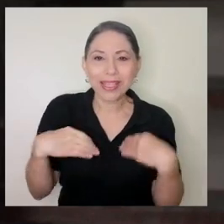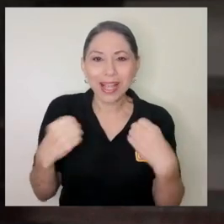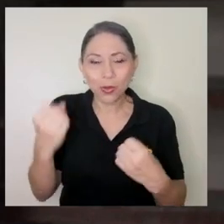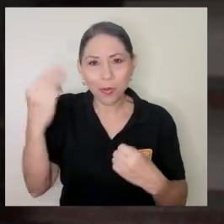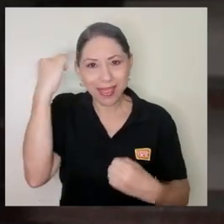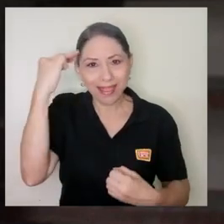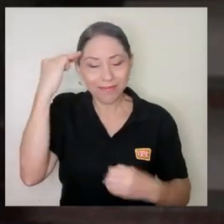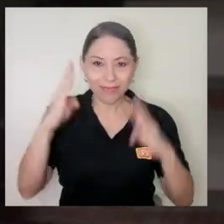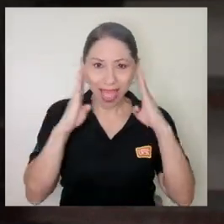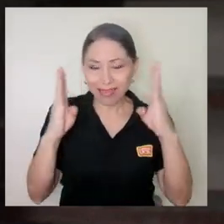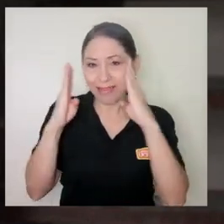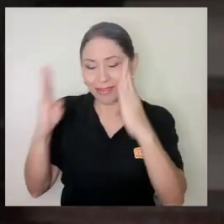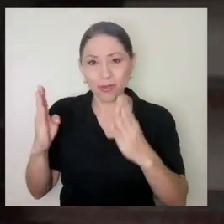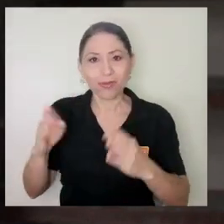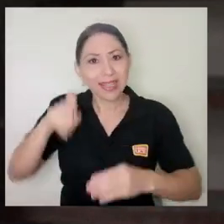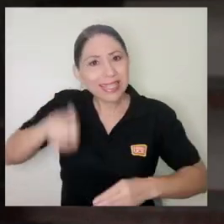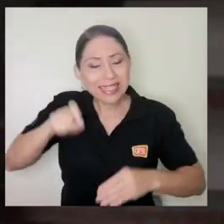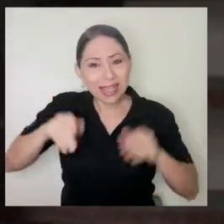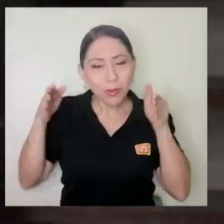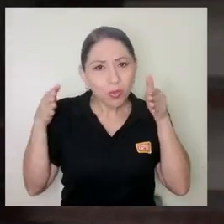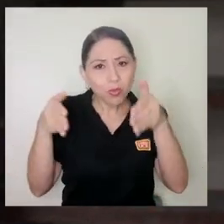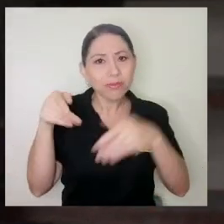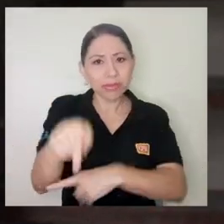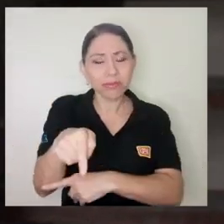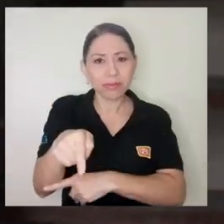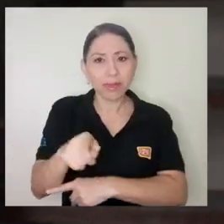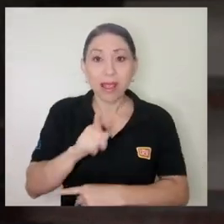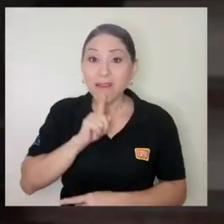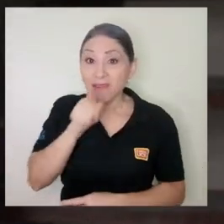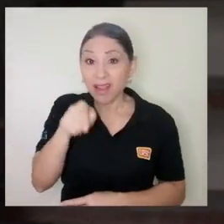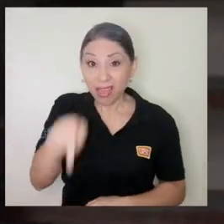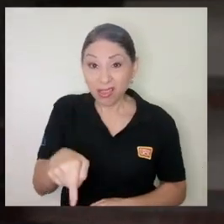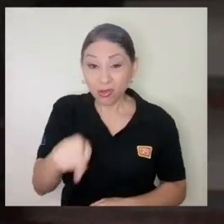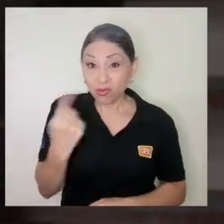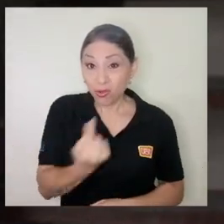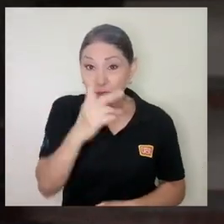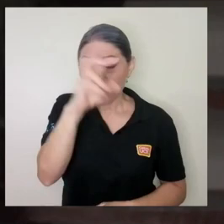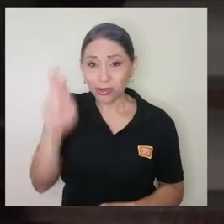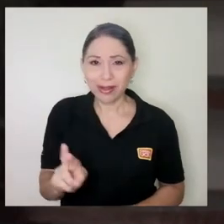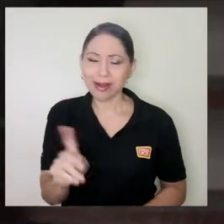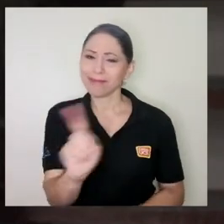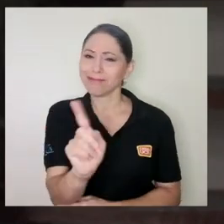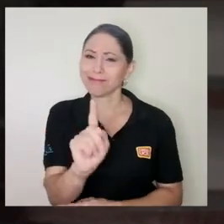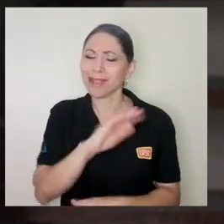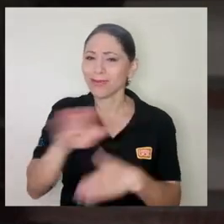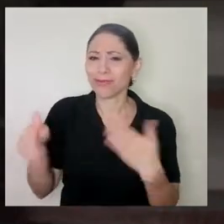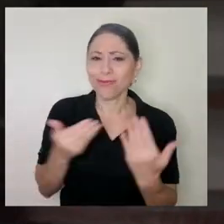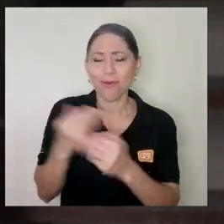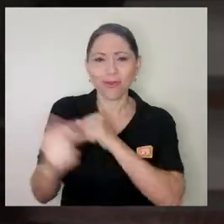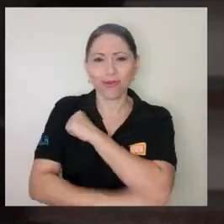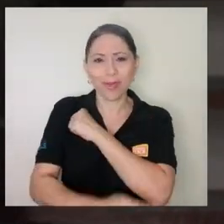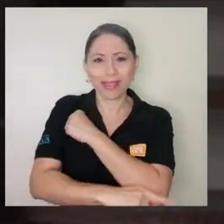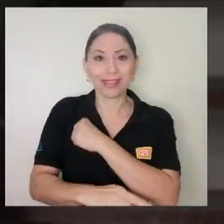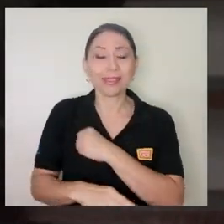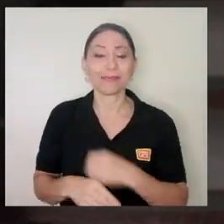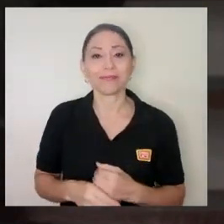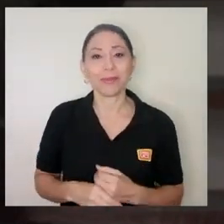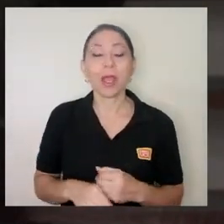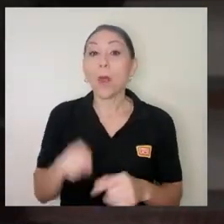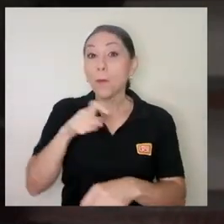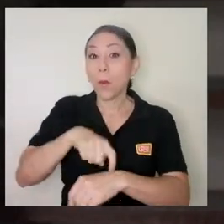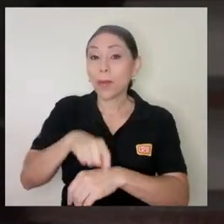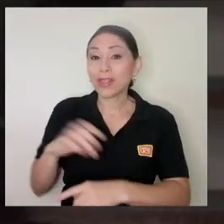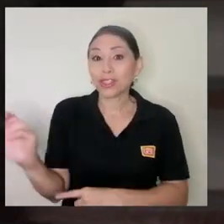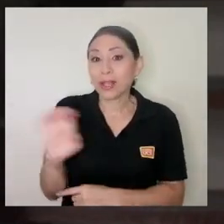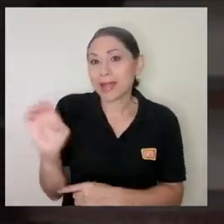que tenemos que hacer en salud mental, en la atención de la salud mental. En realidad esto no nos pasa solo a Costa Rica, le pasa a todos los países y en las emergencias,